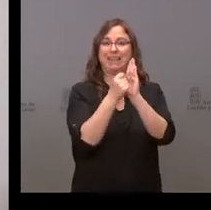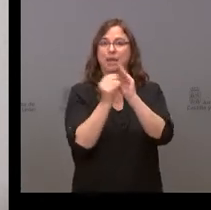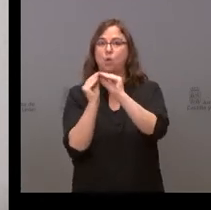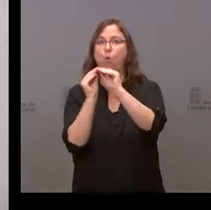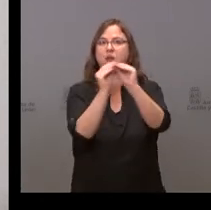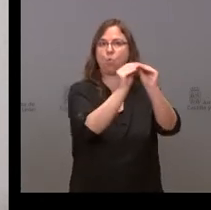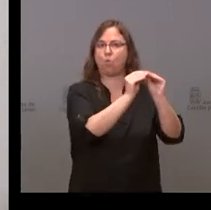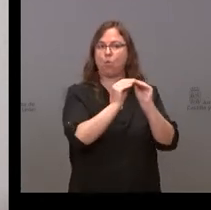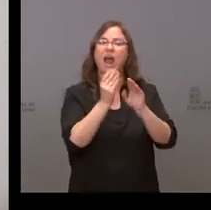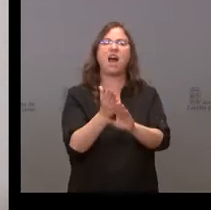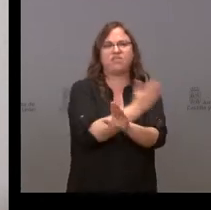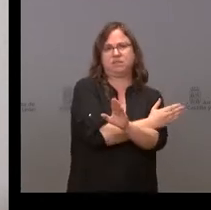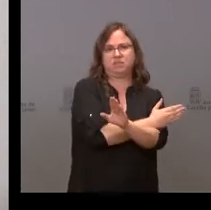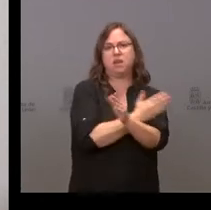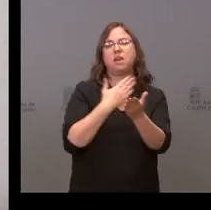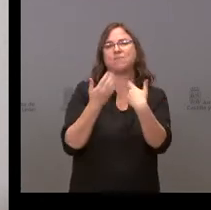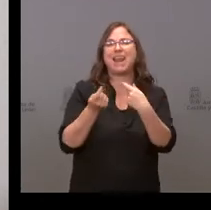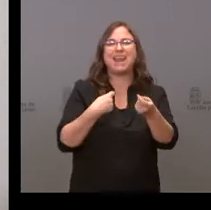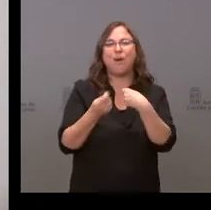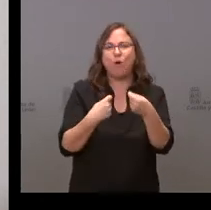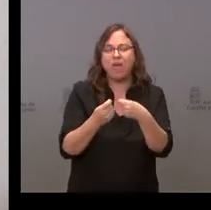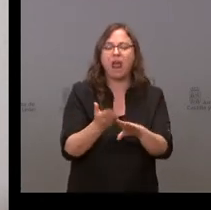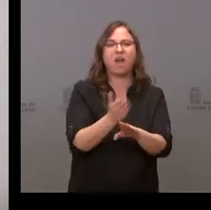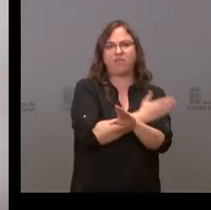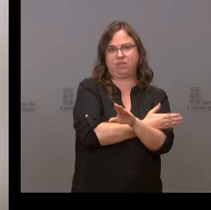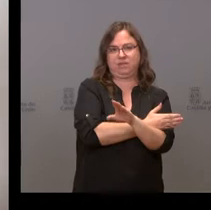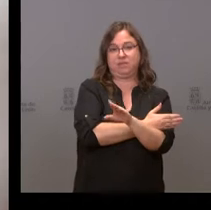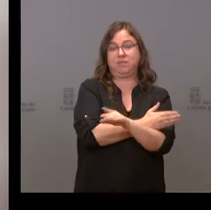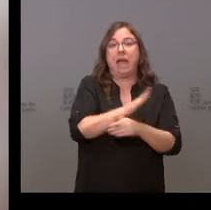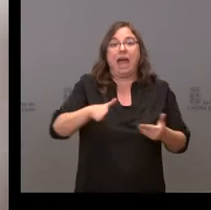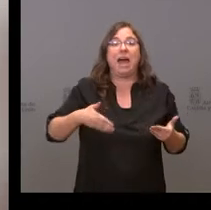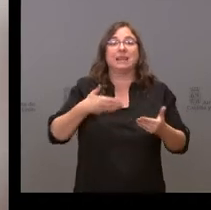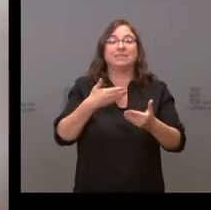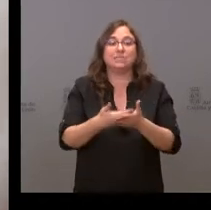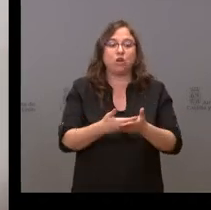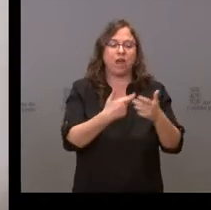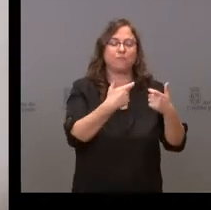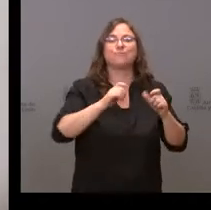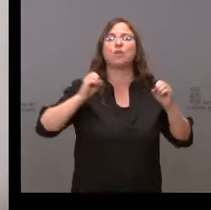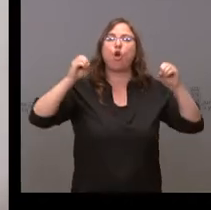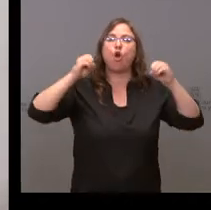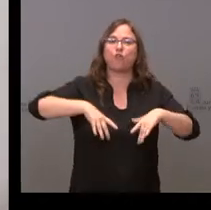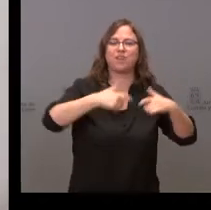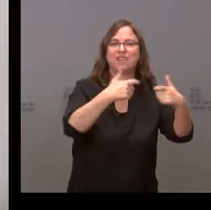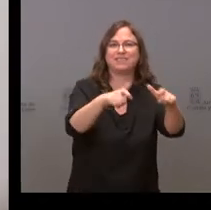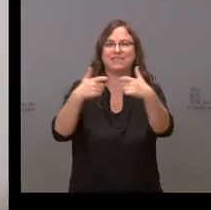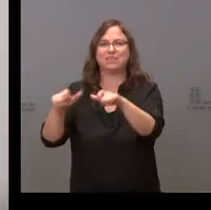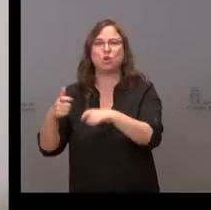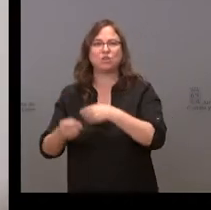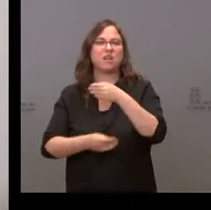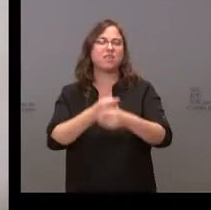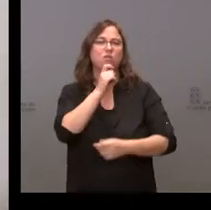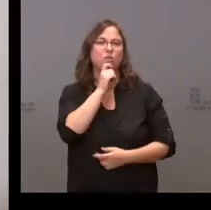criterios con antelación. Hasta ahora las conferencias sectoriales están funcionando con carácter general